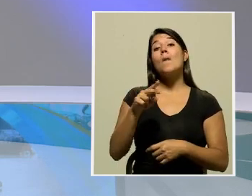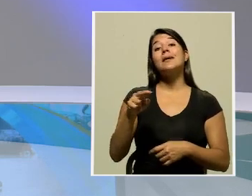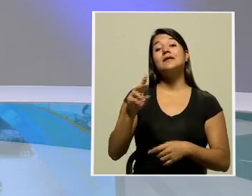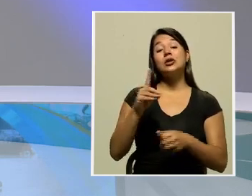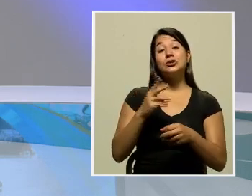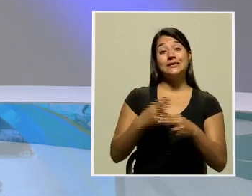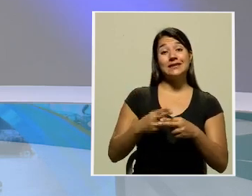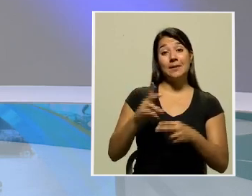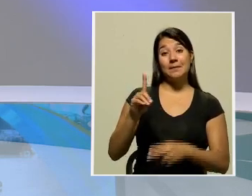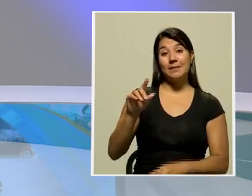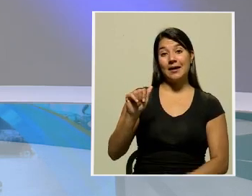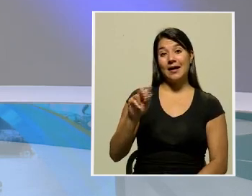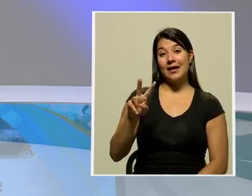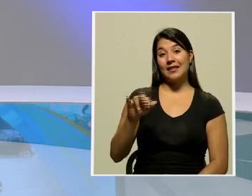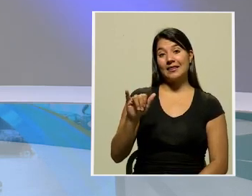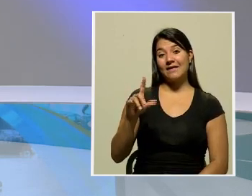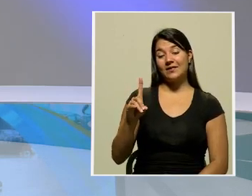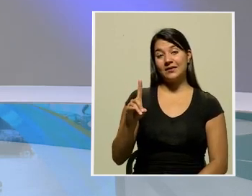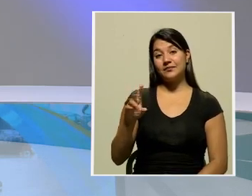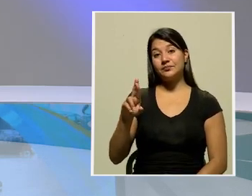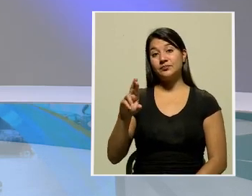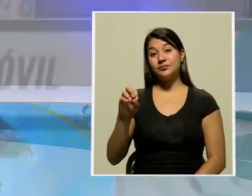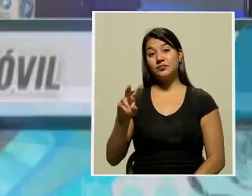información. Muy buenas noches, David, adelante.